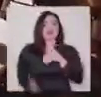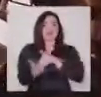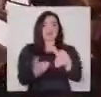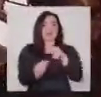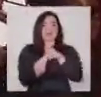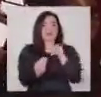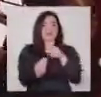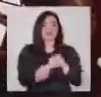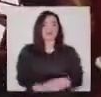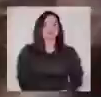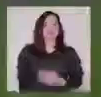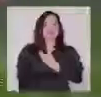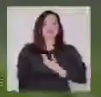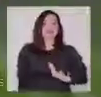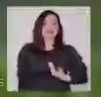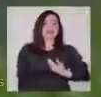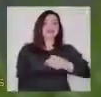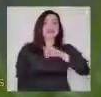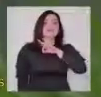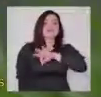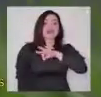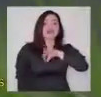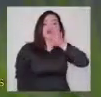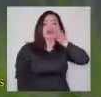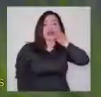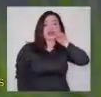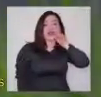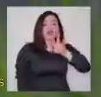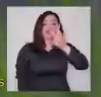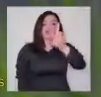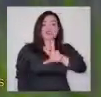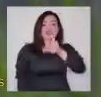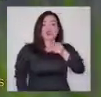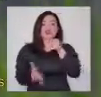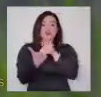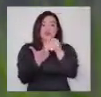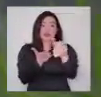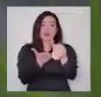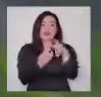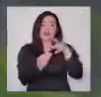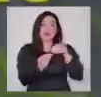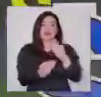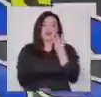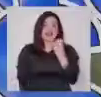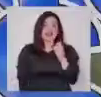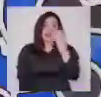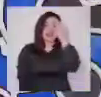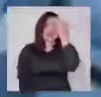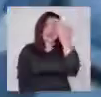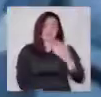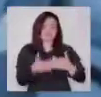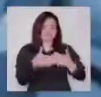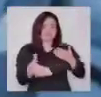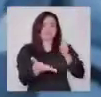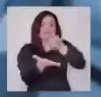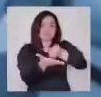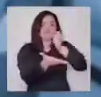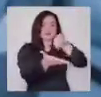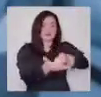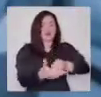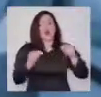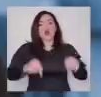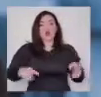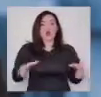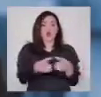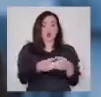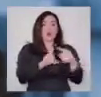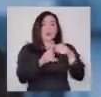12 millones de pesos, el presidente del Banco del Estado 18 millones de pesos cada 30 días. Hoy la